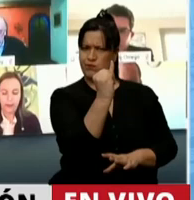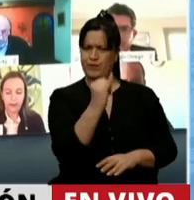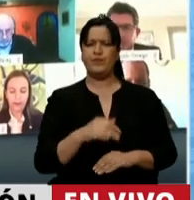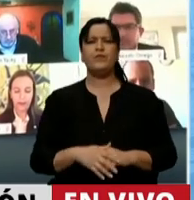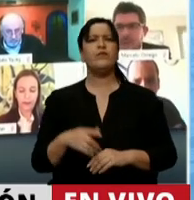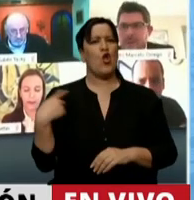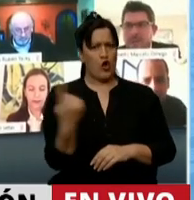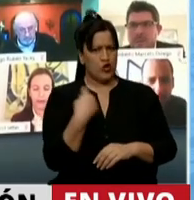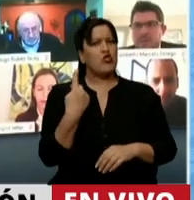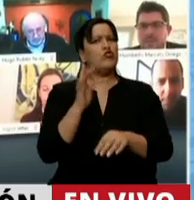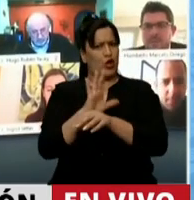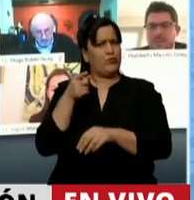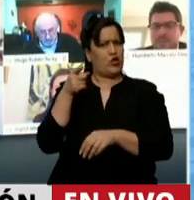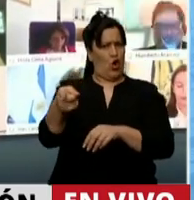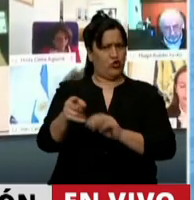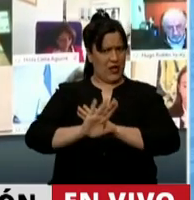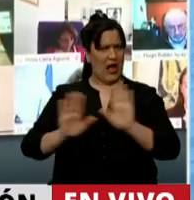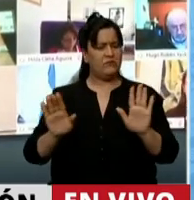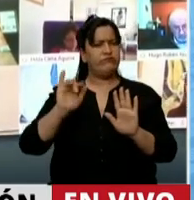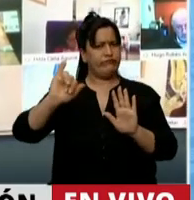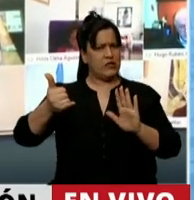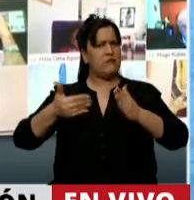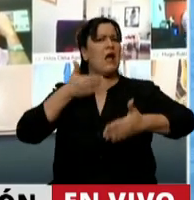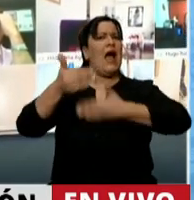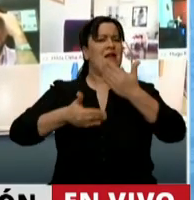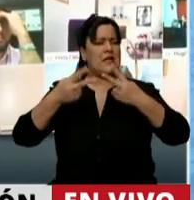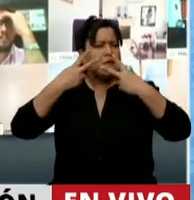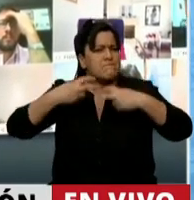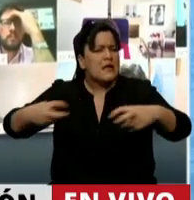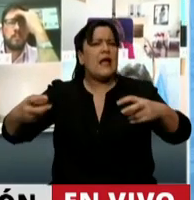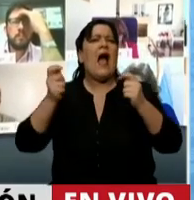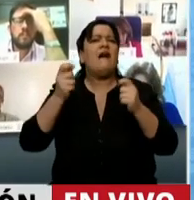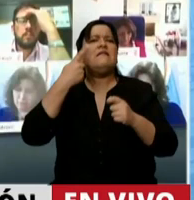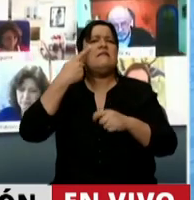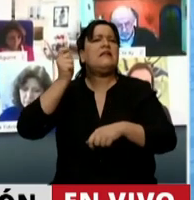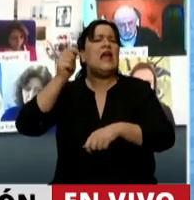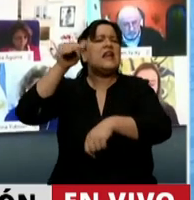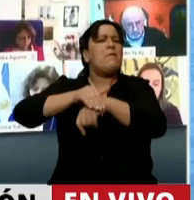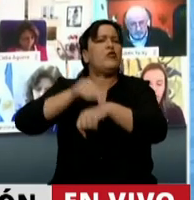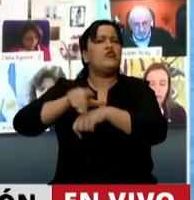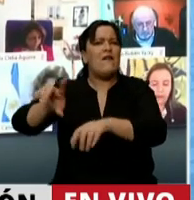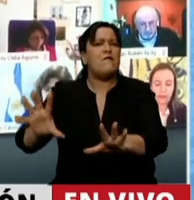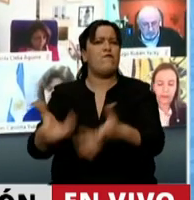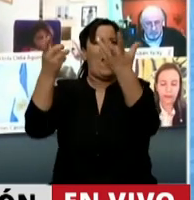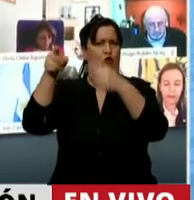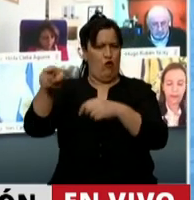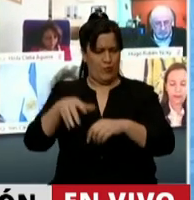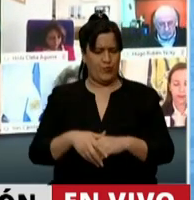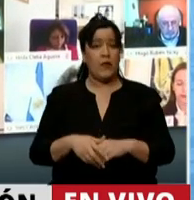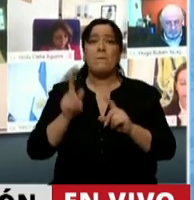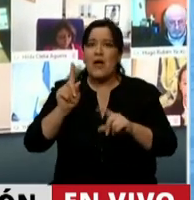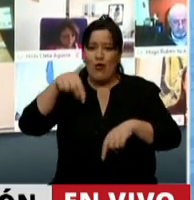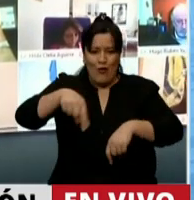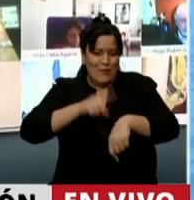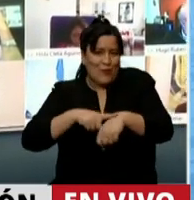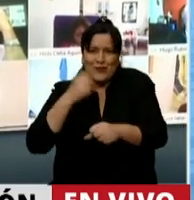como querellantes para avanzar en encontrar a los responsables y sancionarlos. En el mientras tanto, estamos